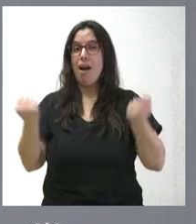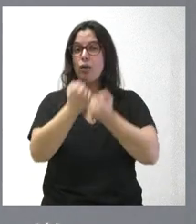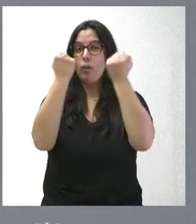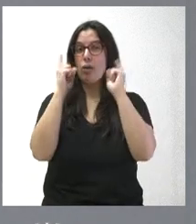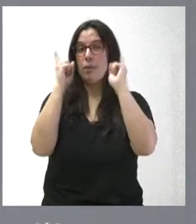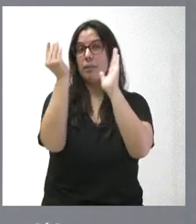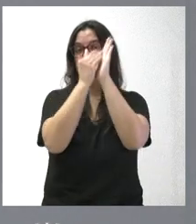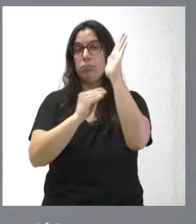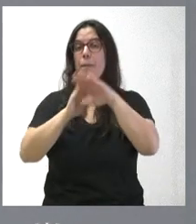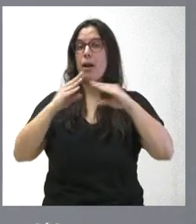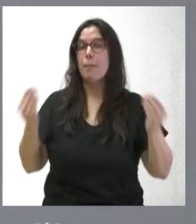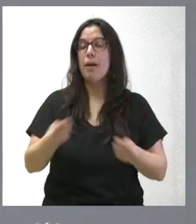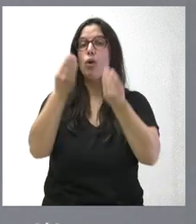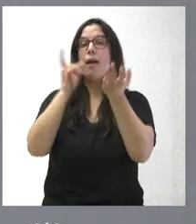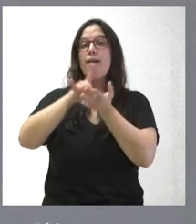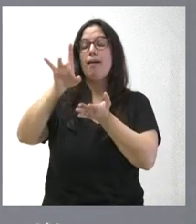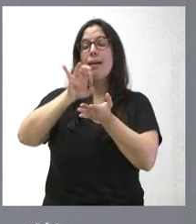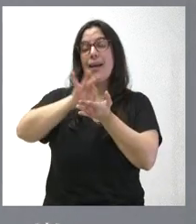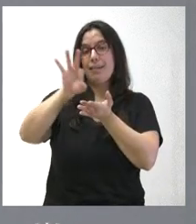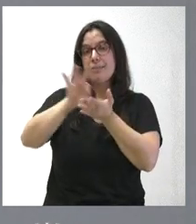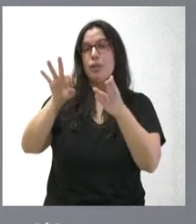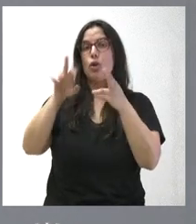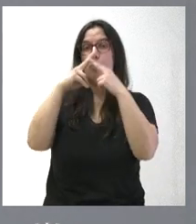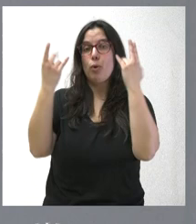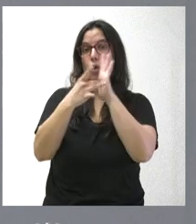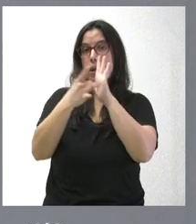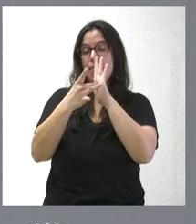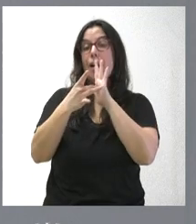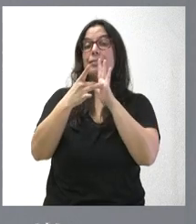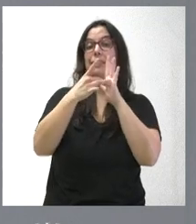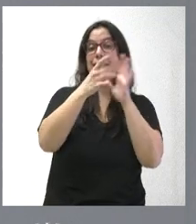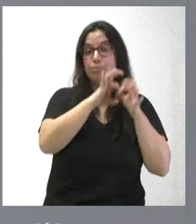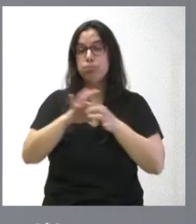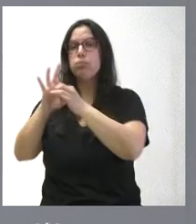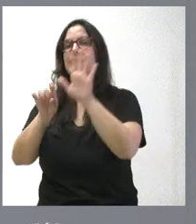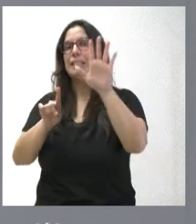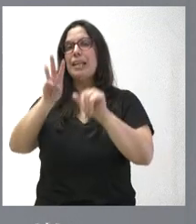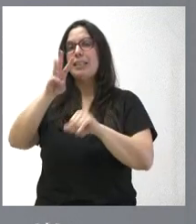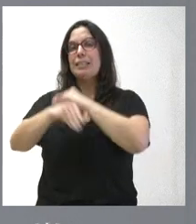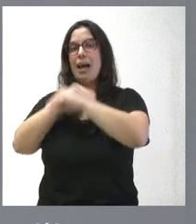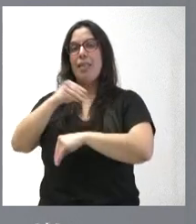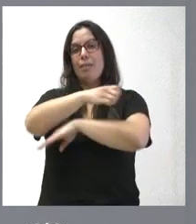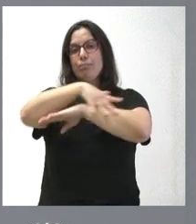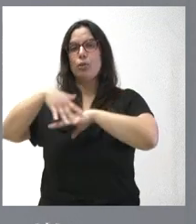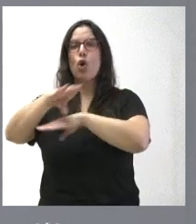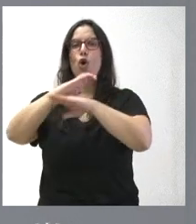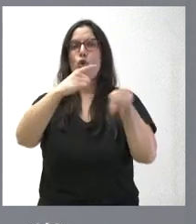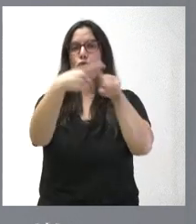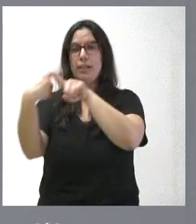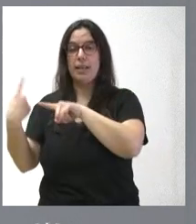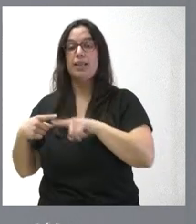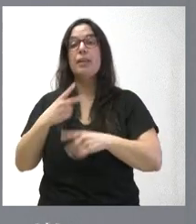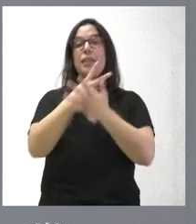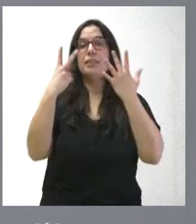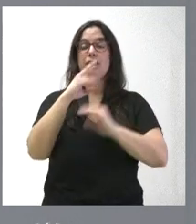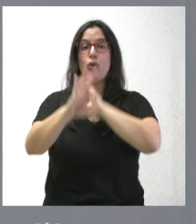mejorar la calidad de los servicios públicos de Castilla y León. 63 se van a desarrollar por las consejerías, 17 por los organismos